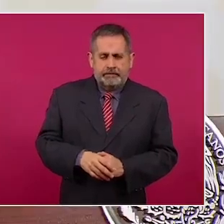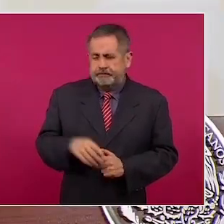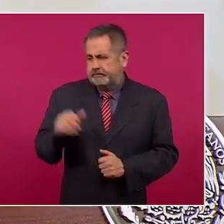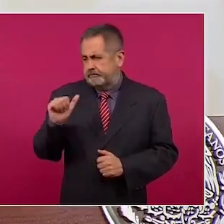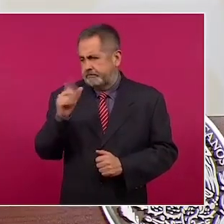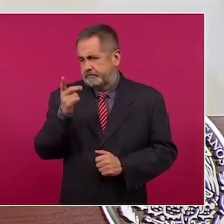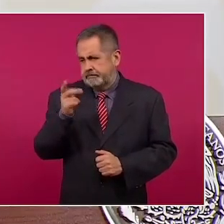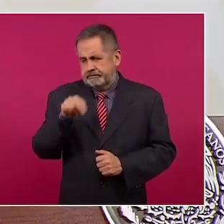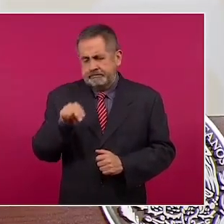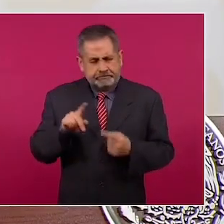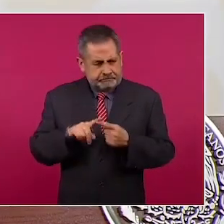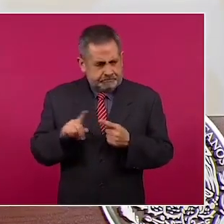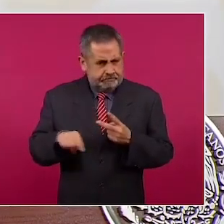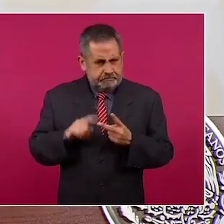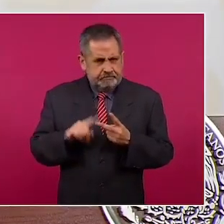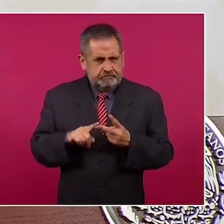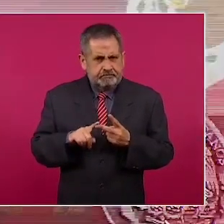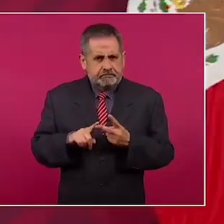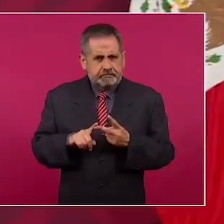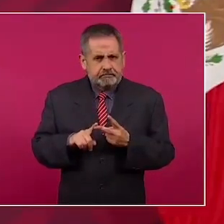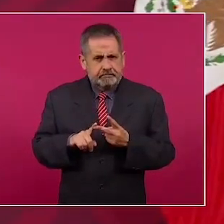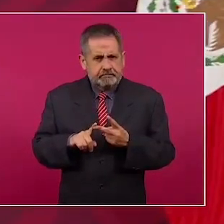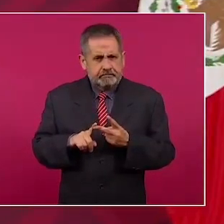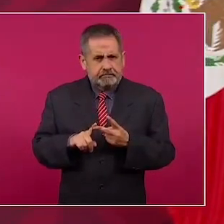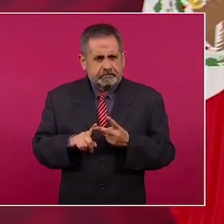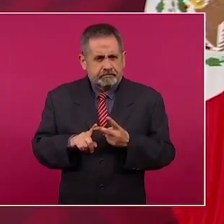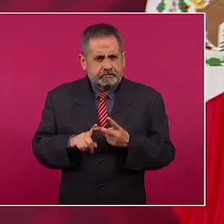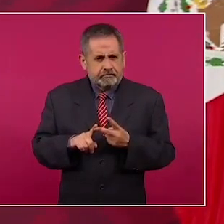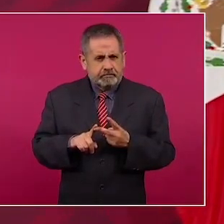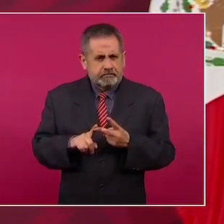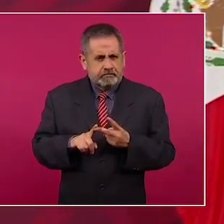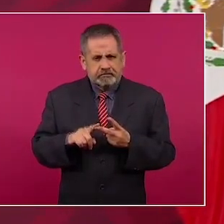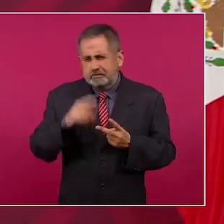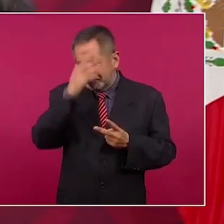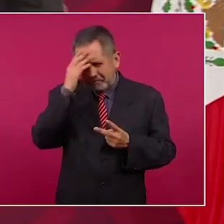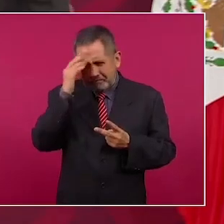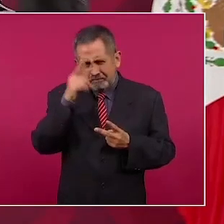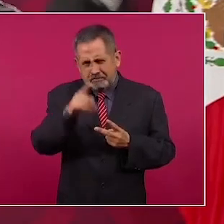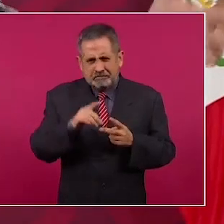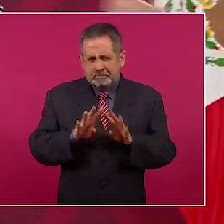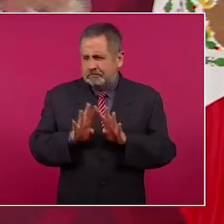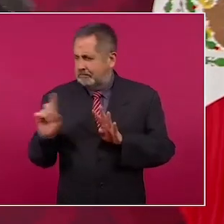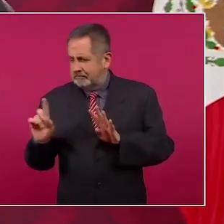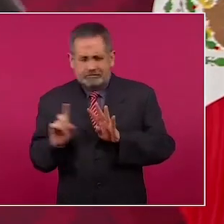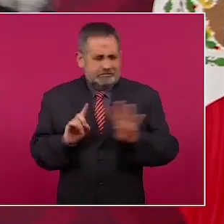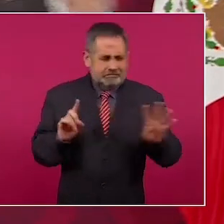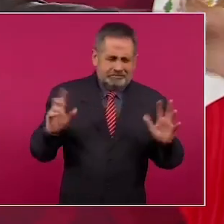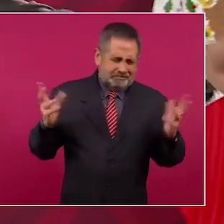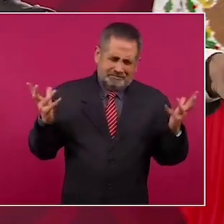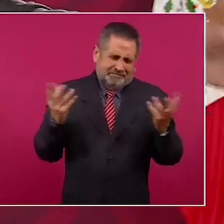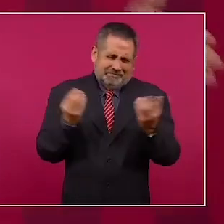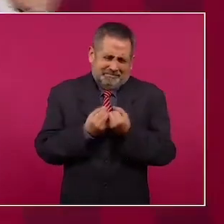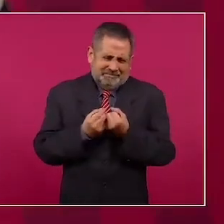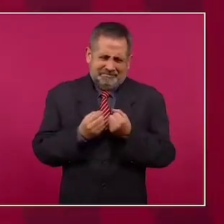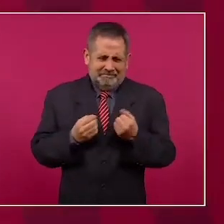no sé si a la izquierda o a la derecha, pero van a estar ahí,